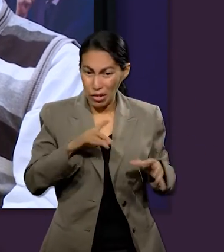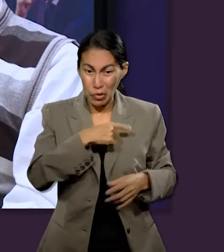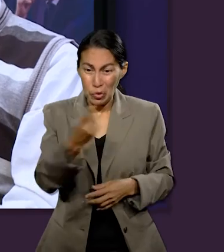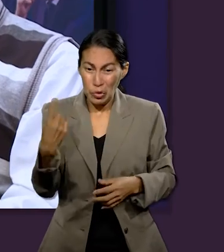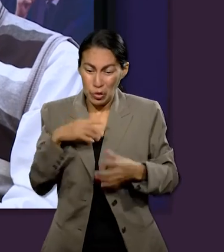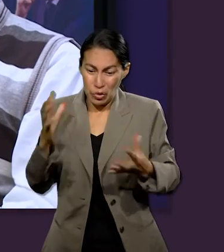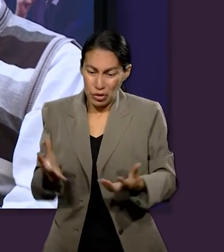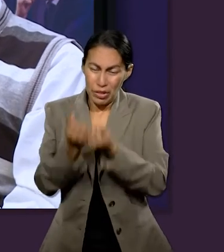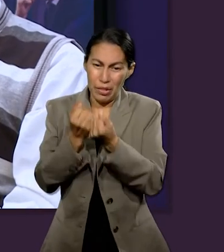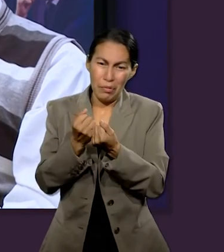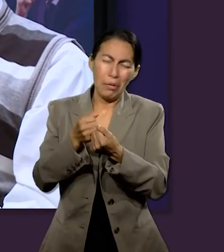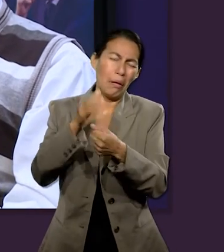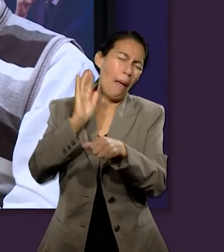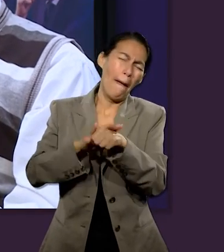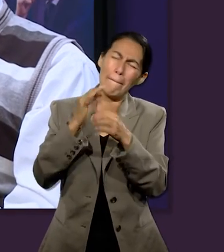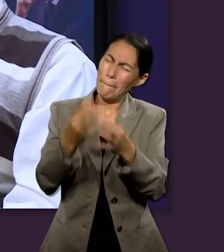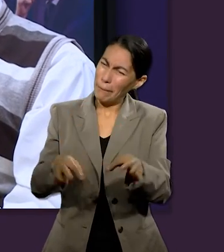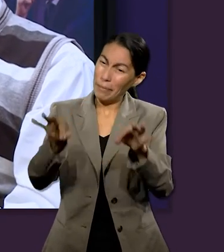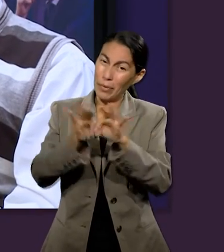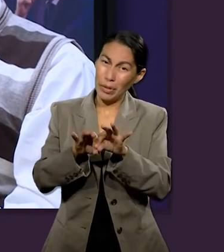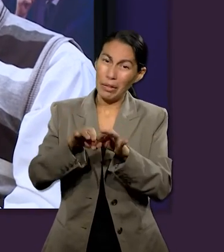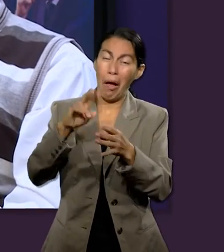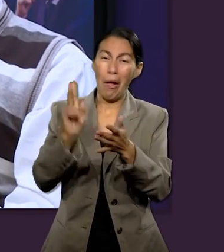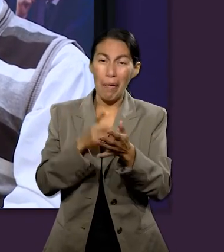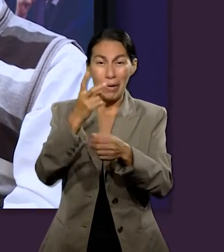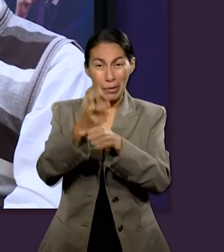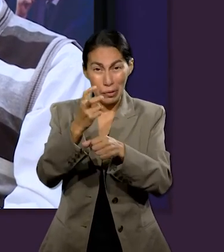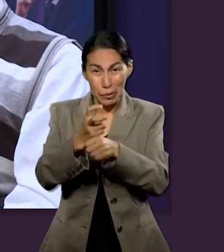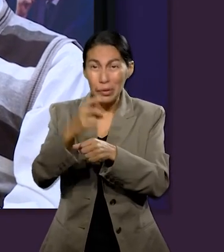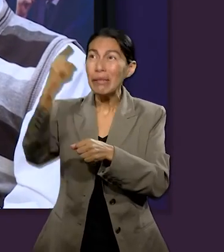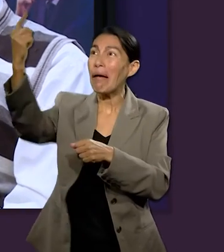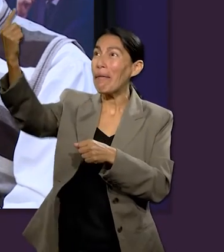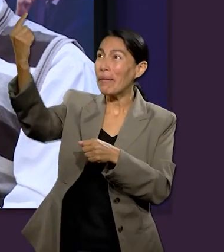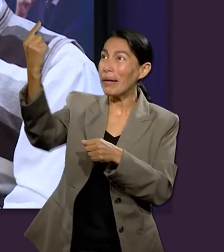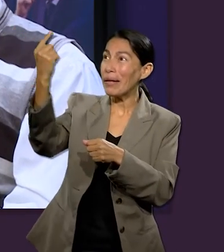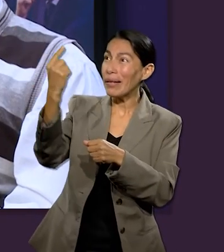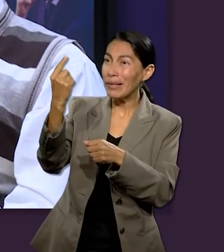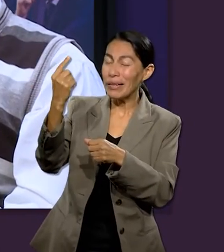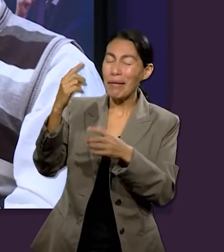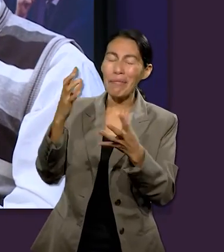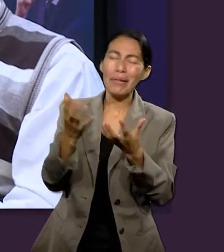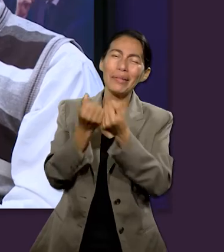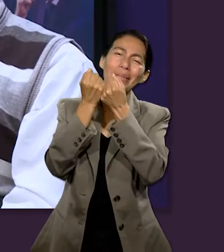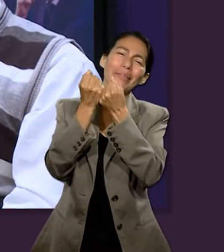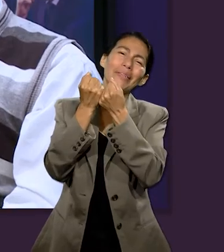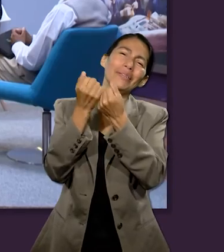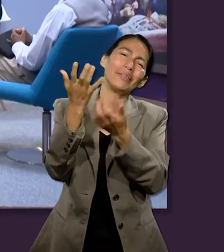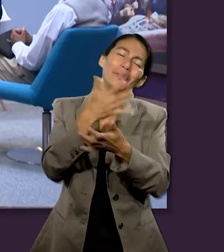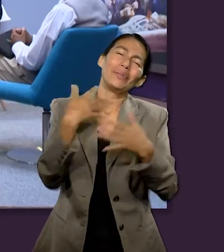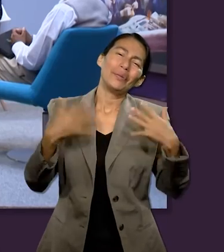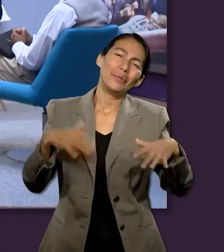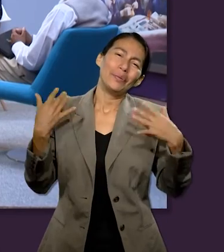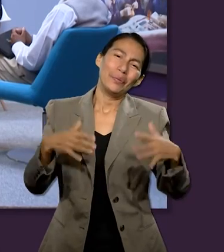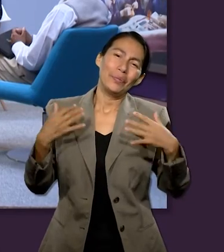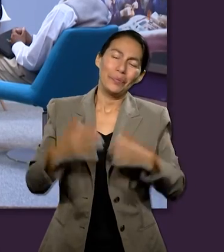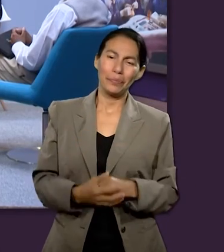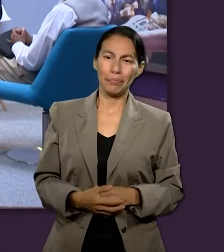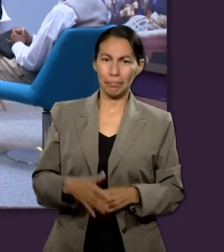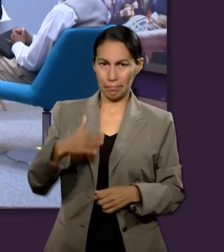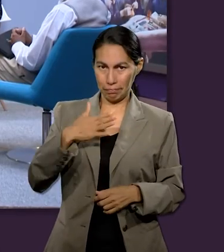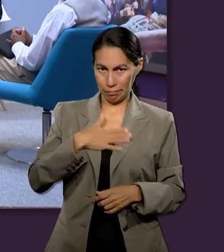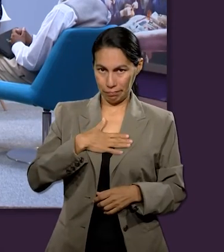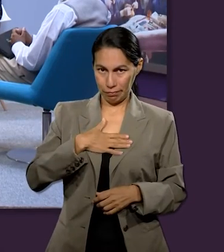y más importante vendrá por segunda vez para por fin establecer su reino aquí en la tierra